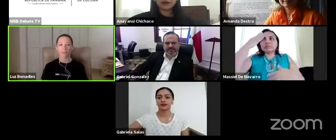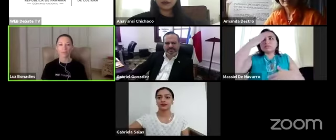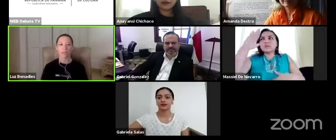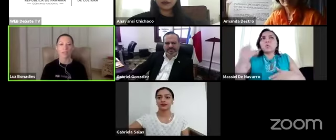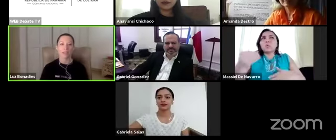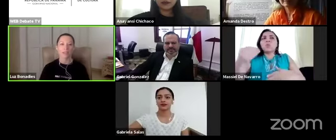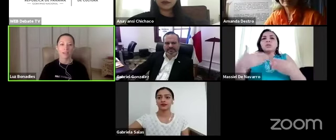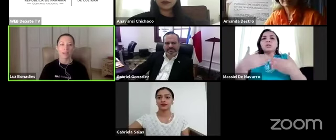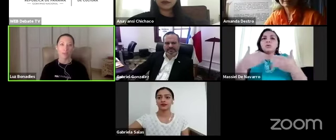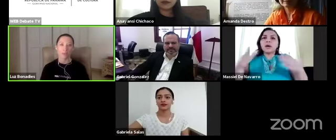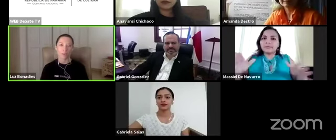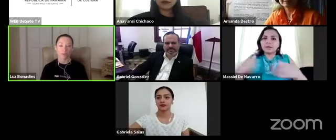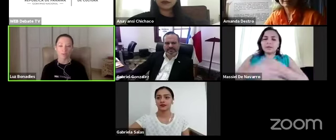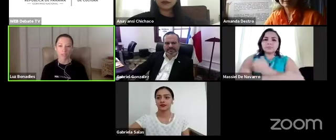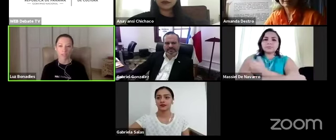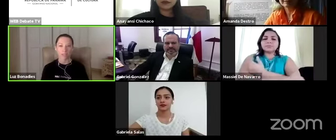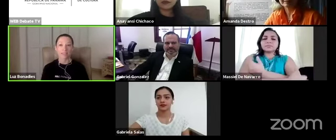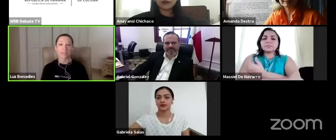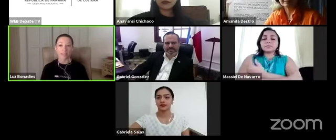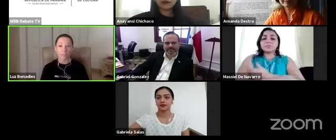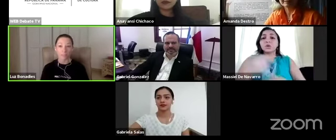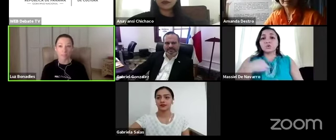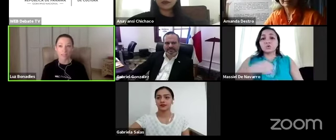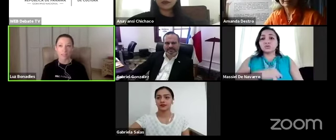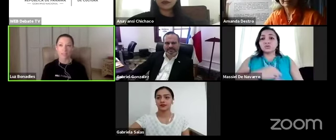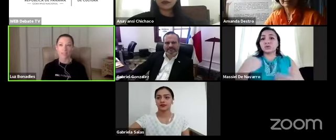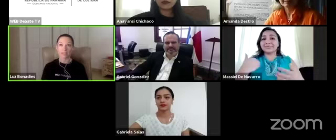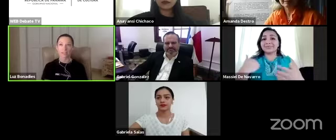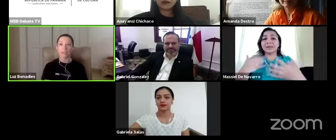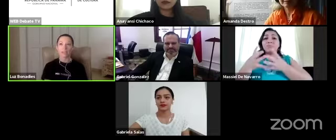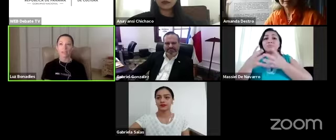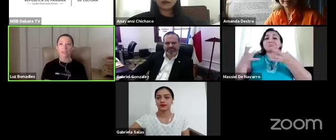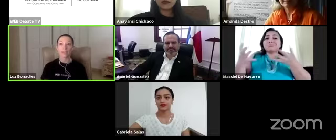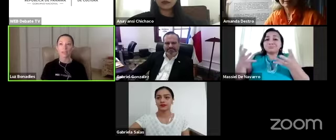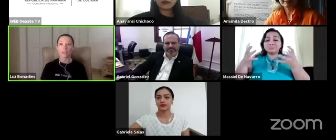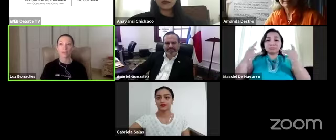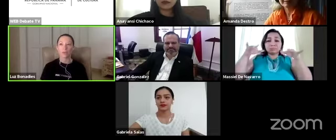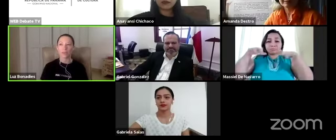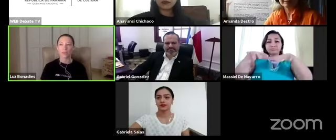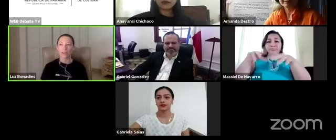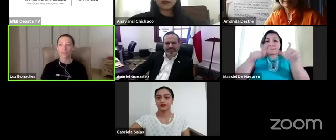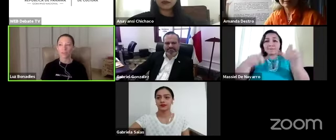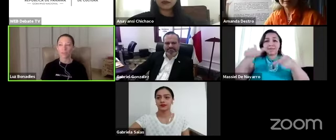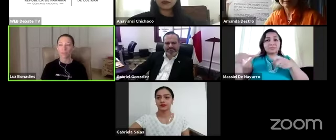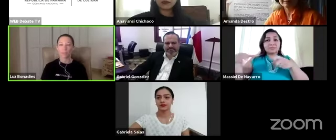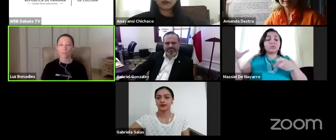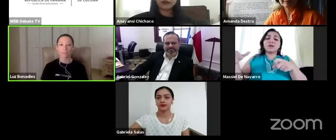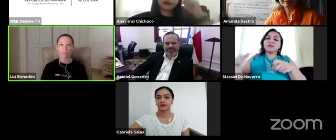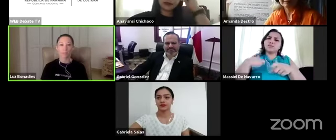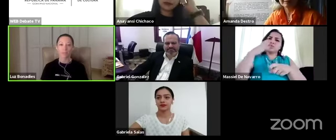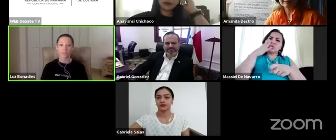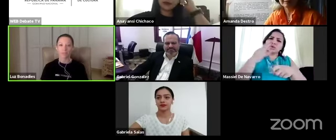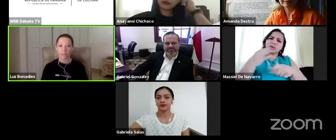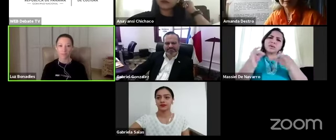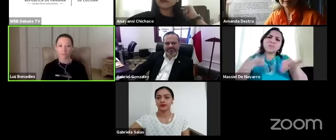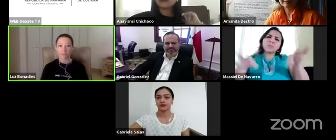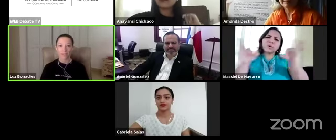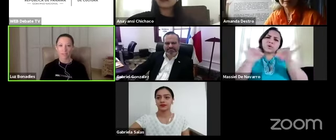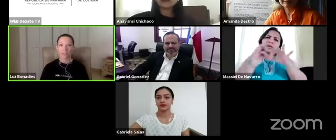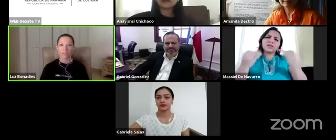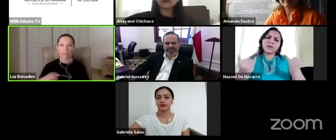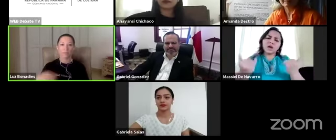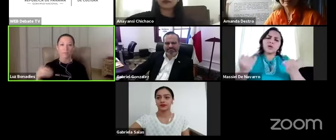instituciones que acogemos cantidades importantes de gente creo que lo vital ahora es poder parar a pensar